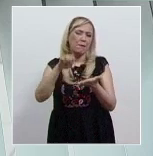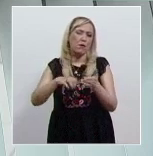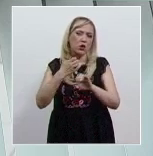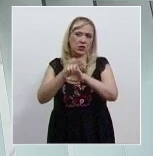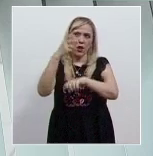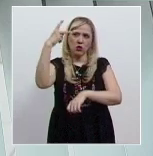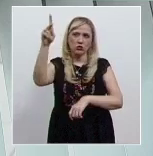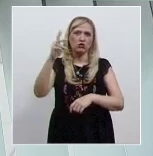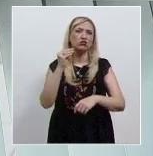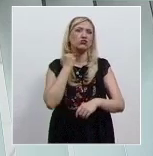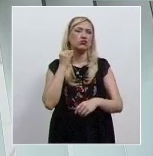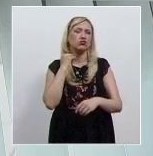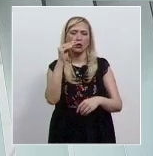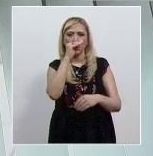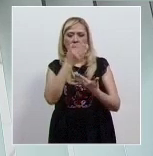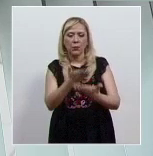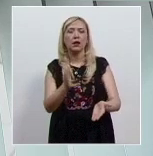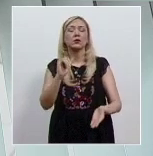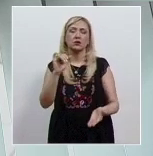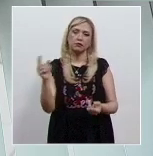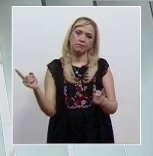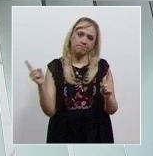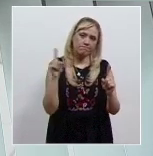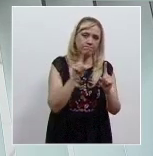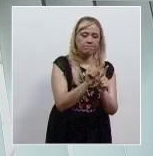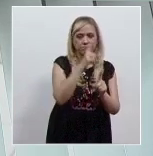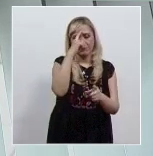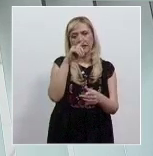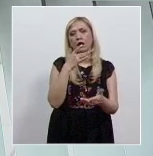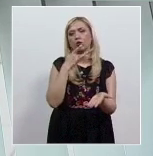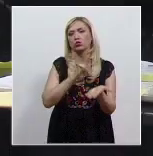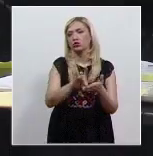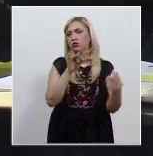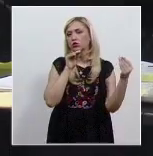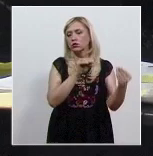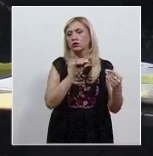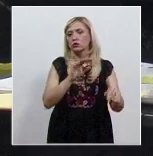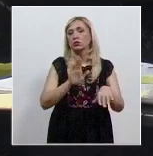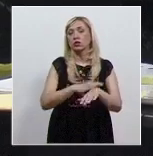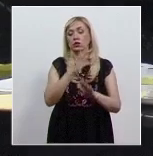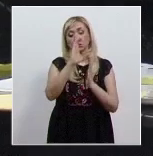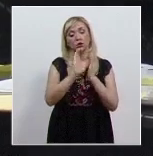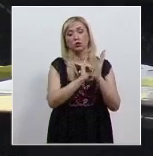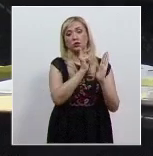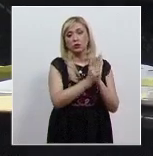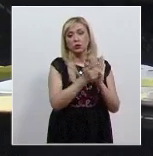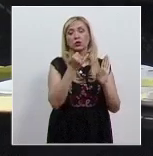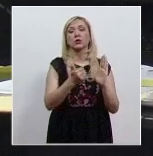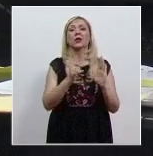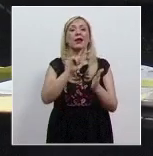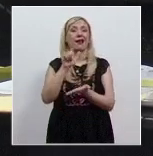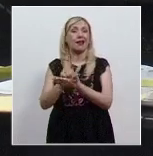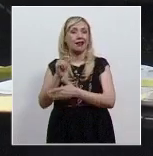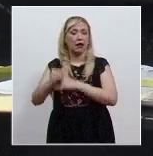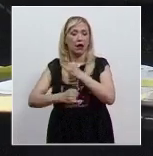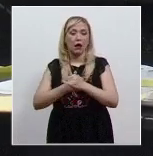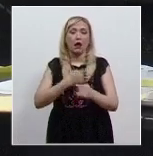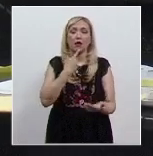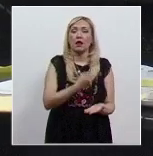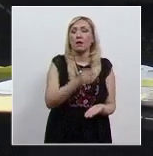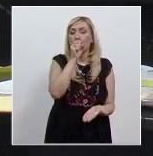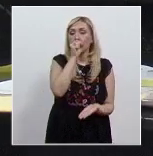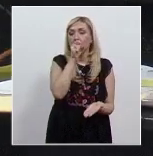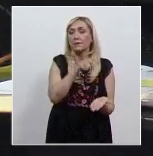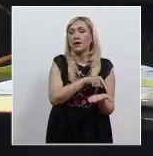asigne un abogado que vea por sus intereses. Pues de acuerdo con la Constitución y diversas convenciones, en este tipo de